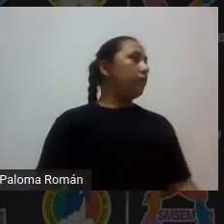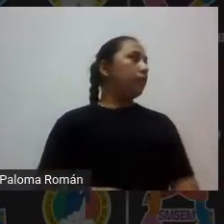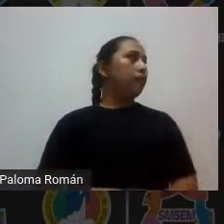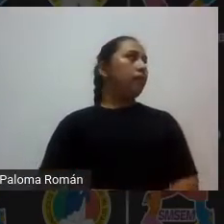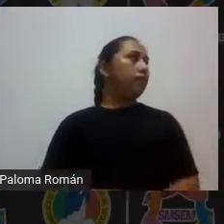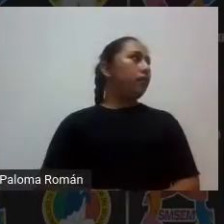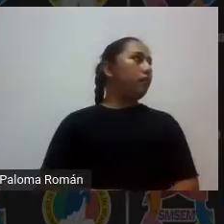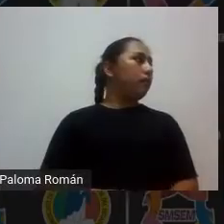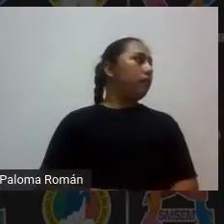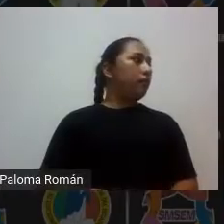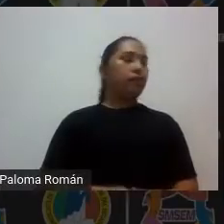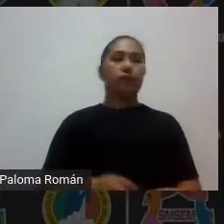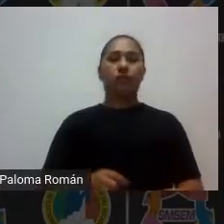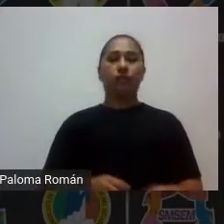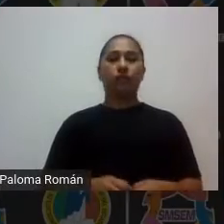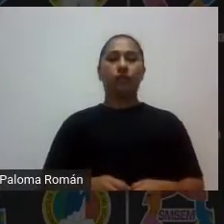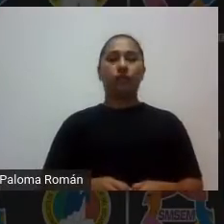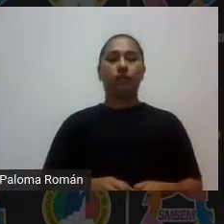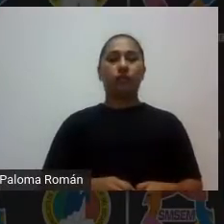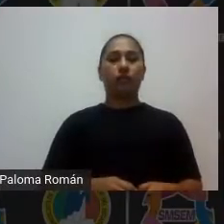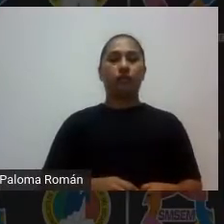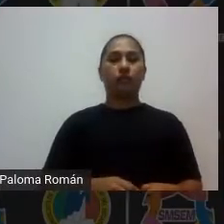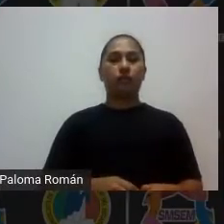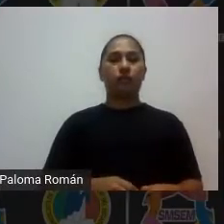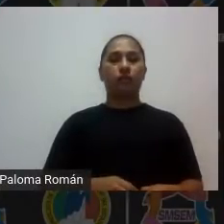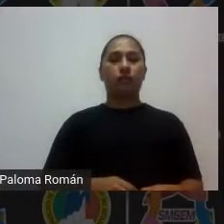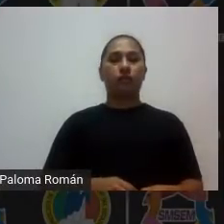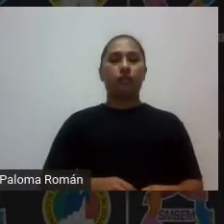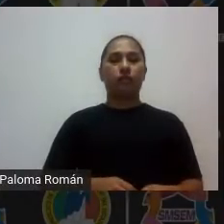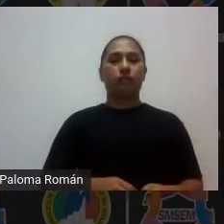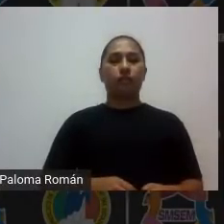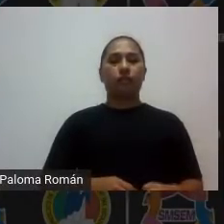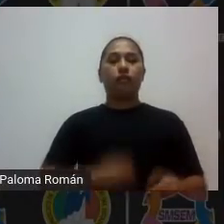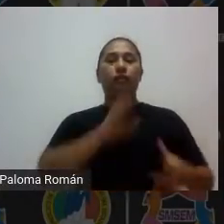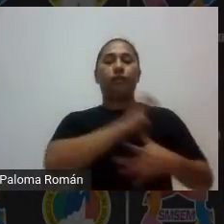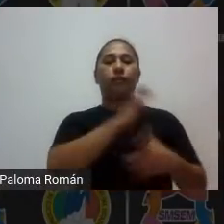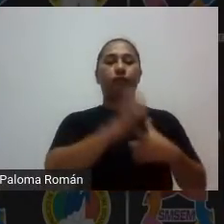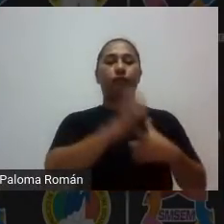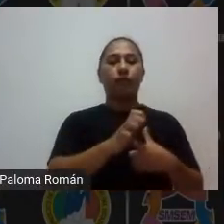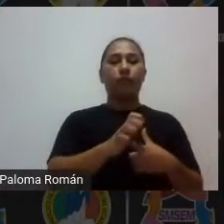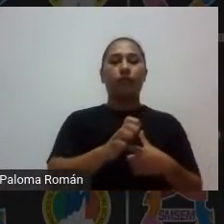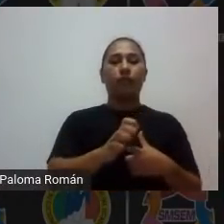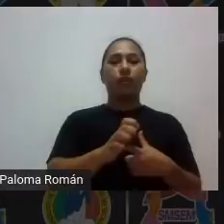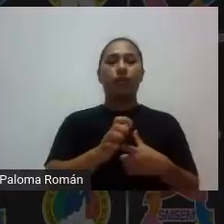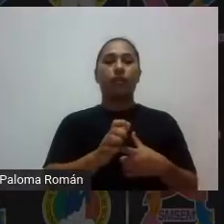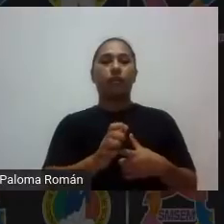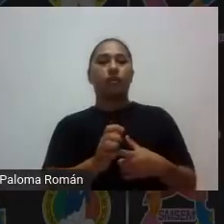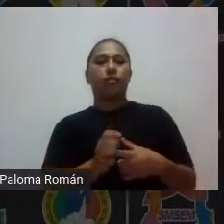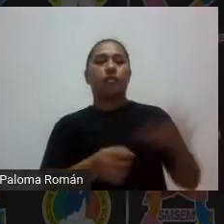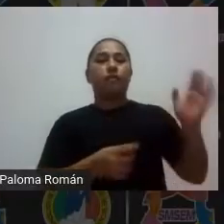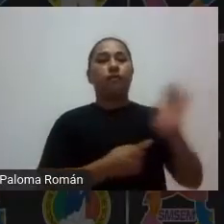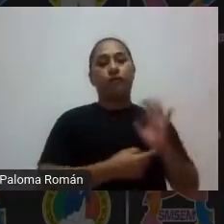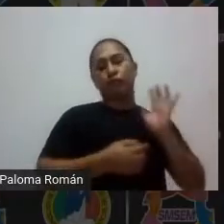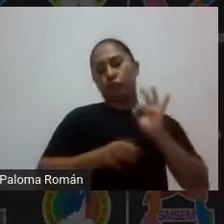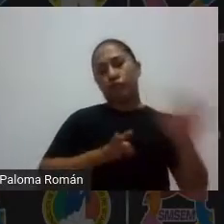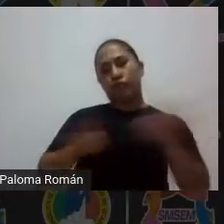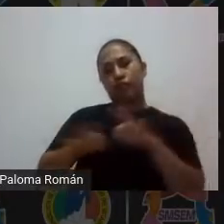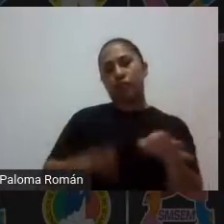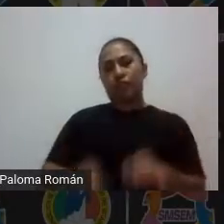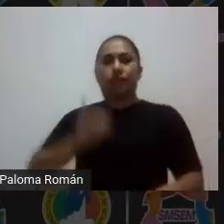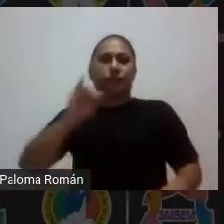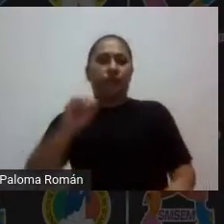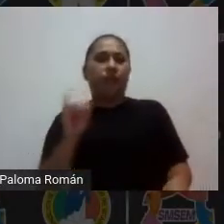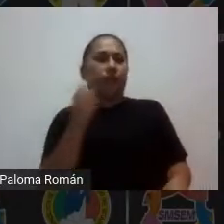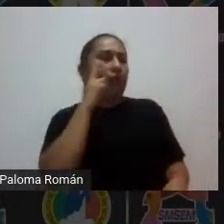sobre el fenómeno en cuestión entonces debe haber una sesión ahí sí tienen que buscar la